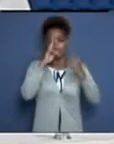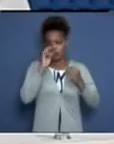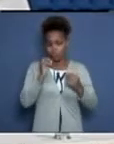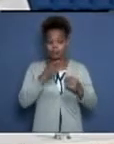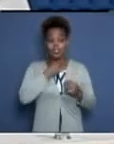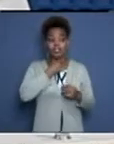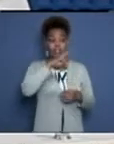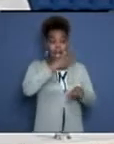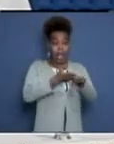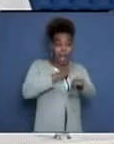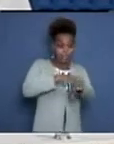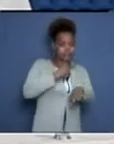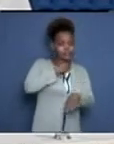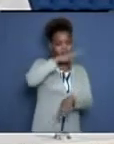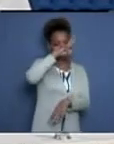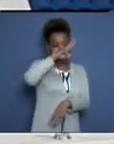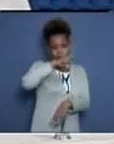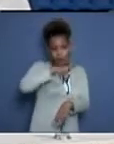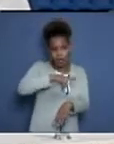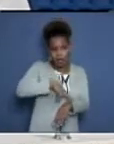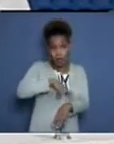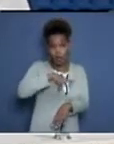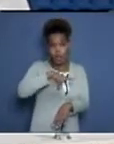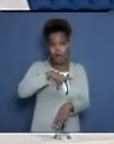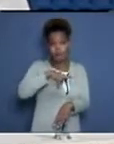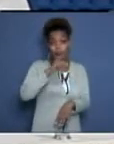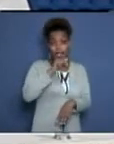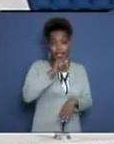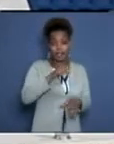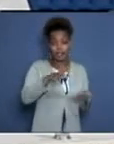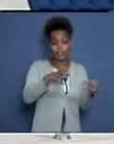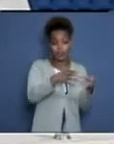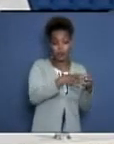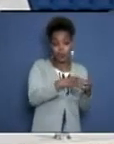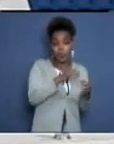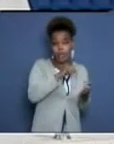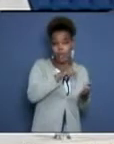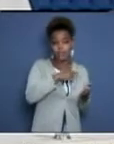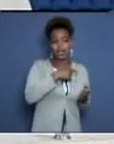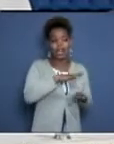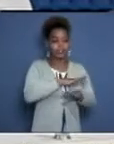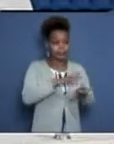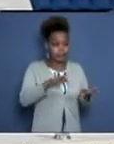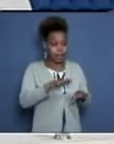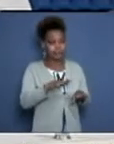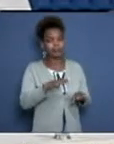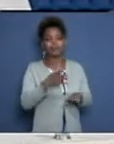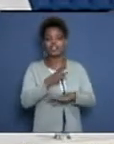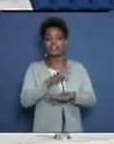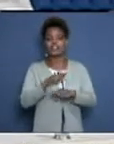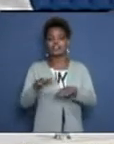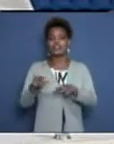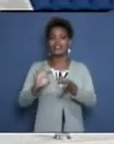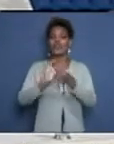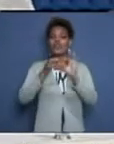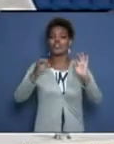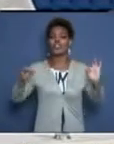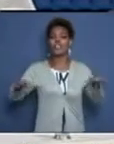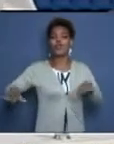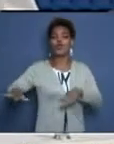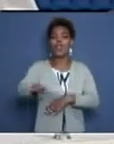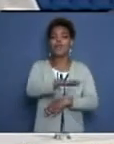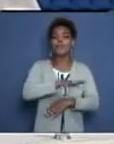un área de salud y ser atendido, es que se coordina con la mesa coordinadora, para explicarlo de esta manera, se coordina con la mesa coordinadora provincial